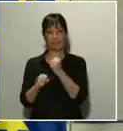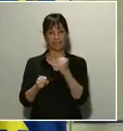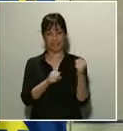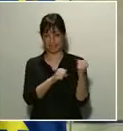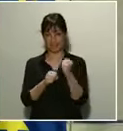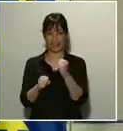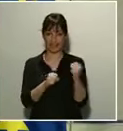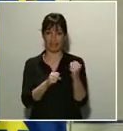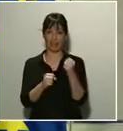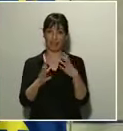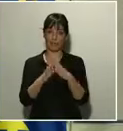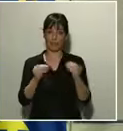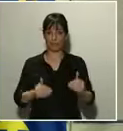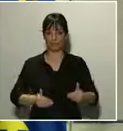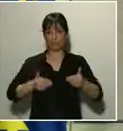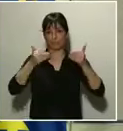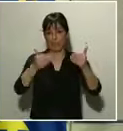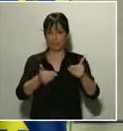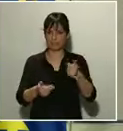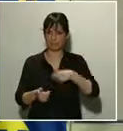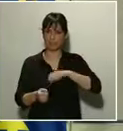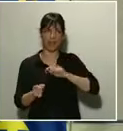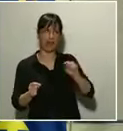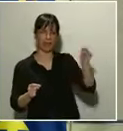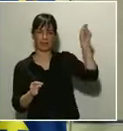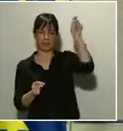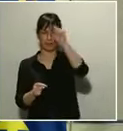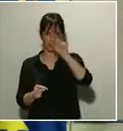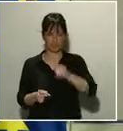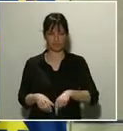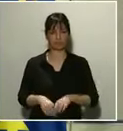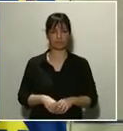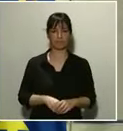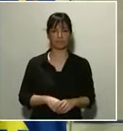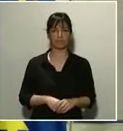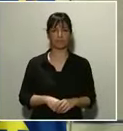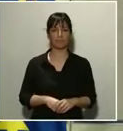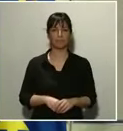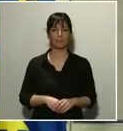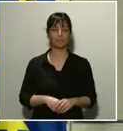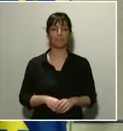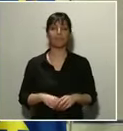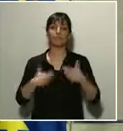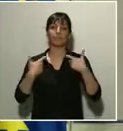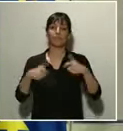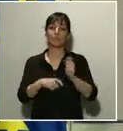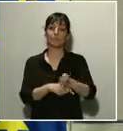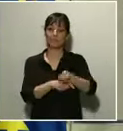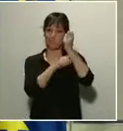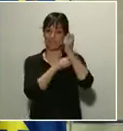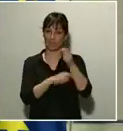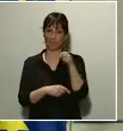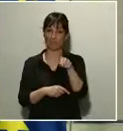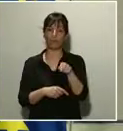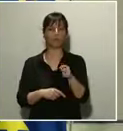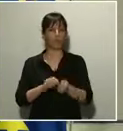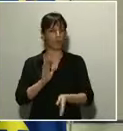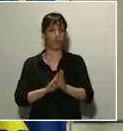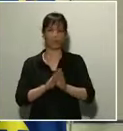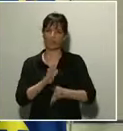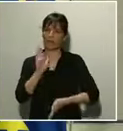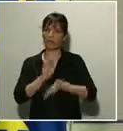Andalucía y otras partes de España. En cuanto al sector pesquero, el sector pesquero ha continuado faenando a pesar de estas